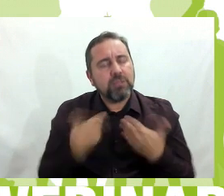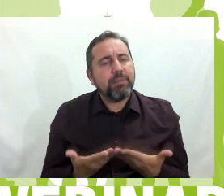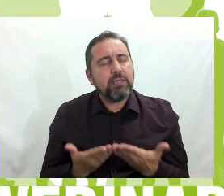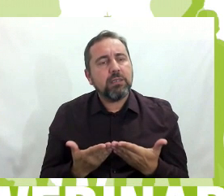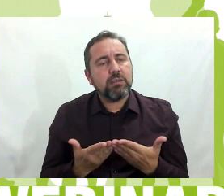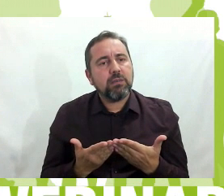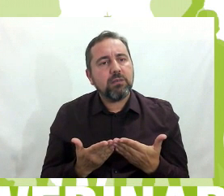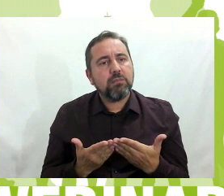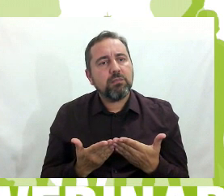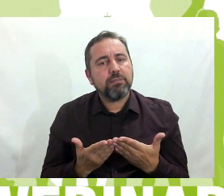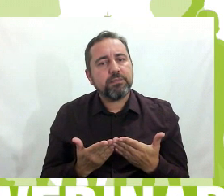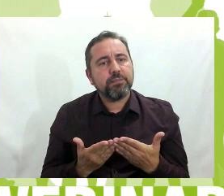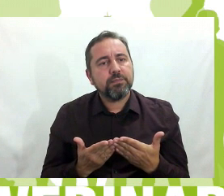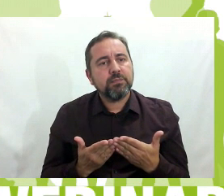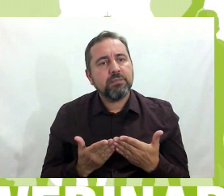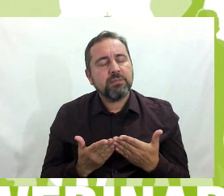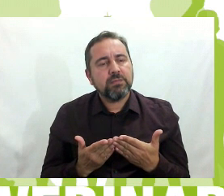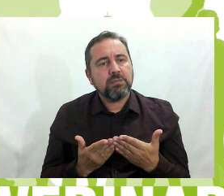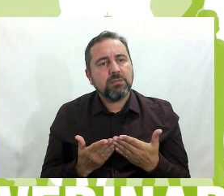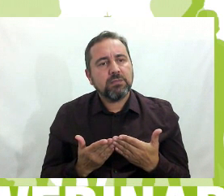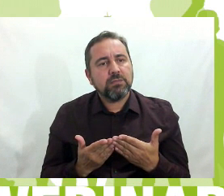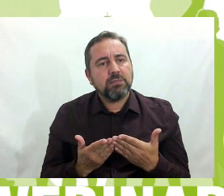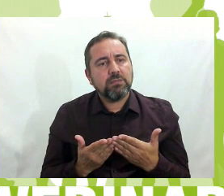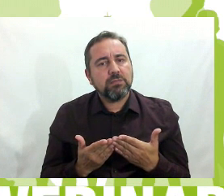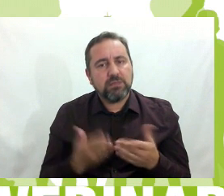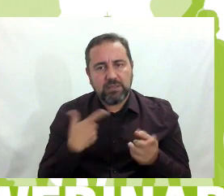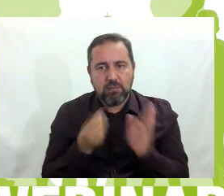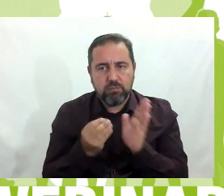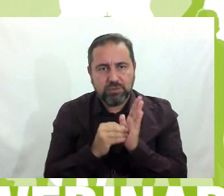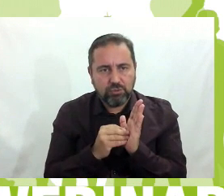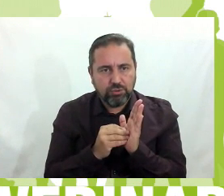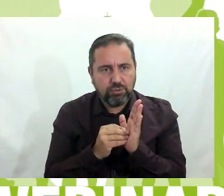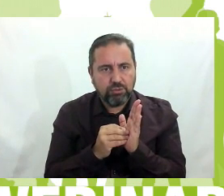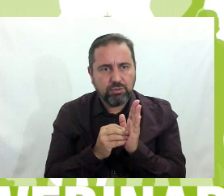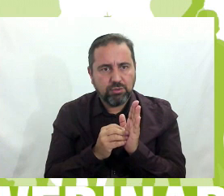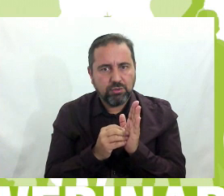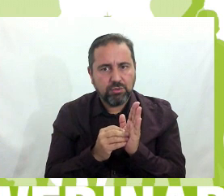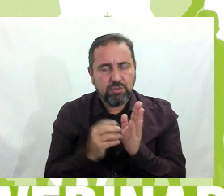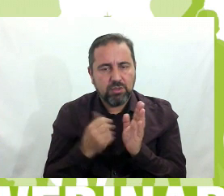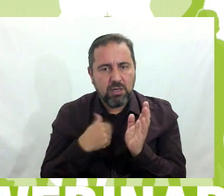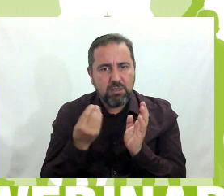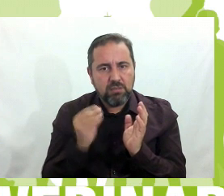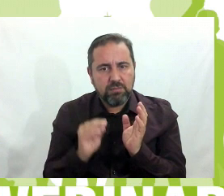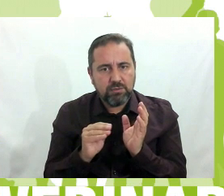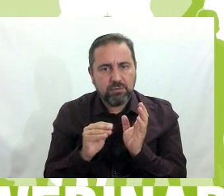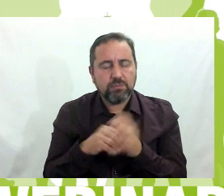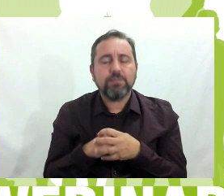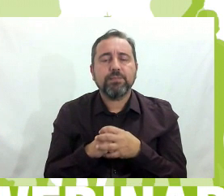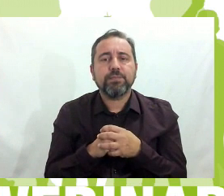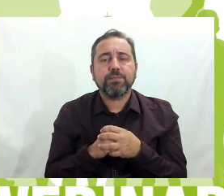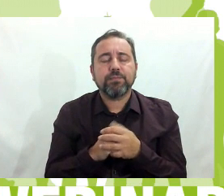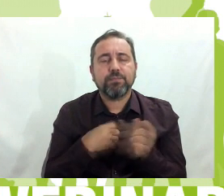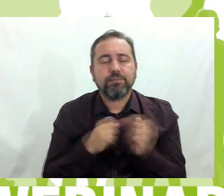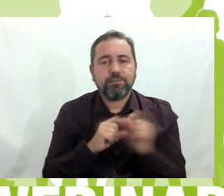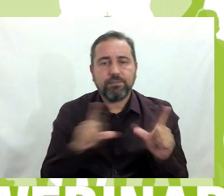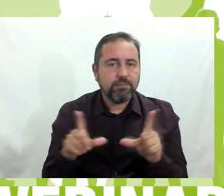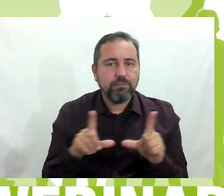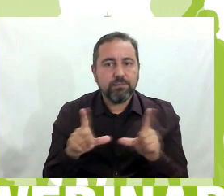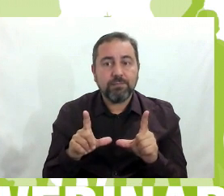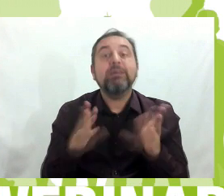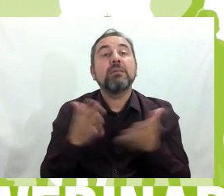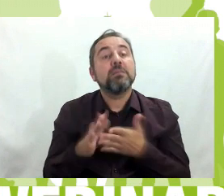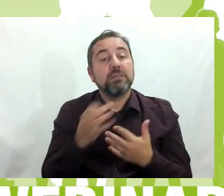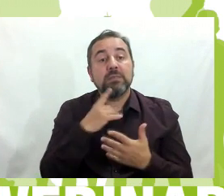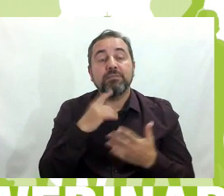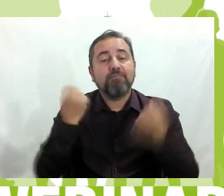premiar